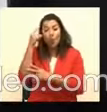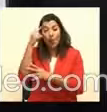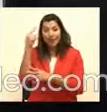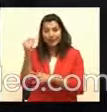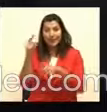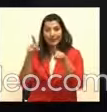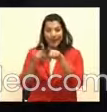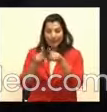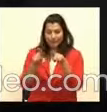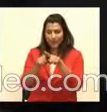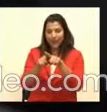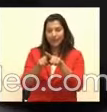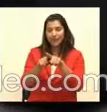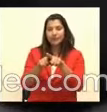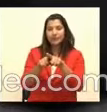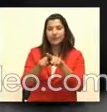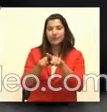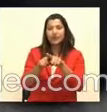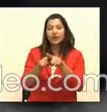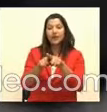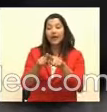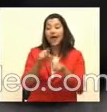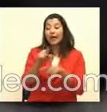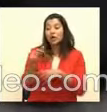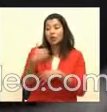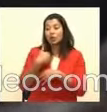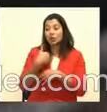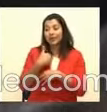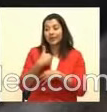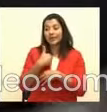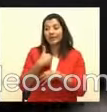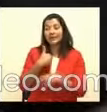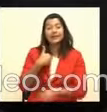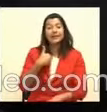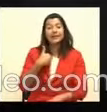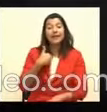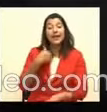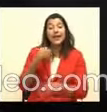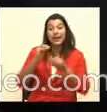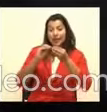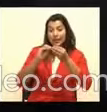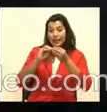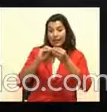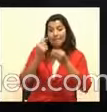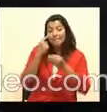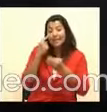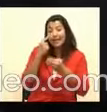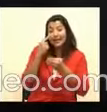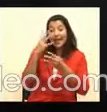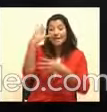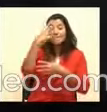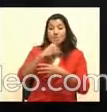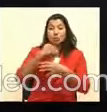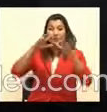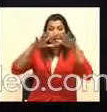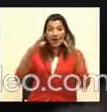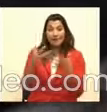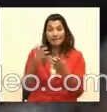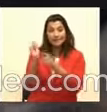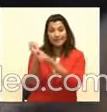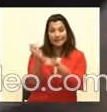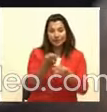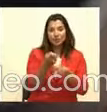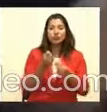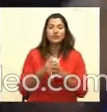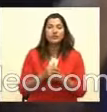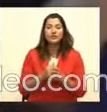puedo ver, pero ya se los voy a decir, pero ahí lo tienen, ahí encuentran ustedes estas bellezas, de verdad. Esta es una entrega